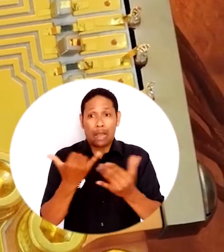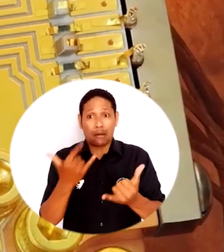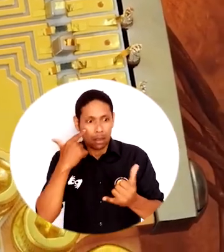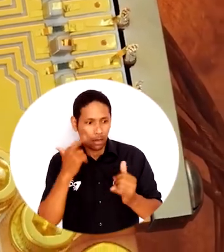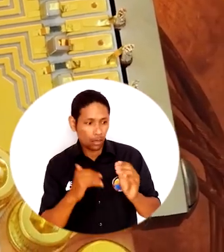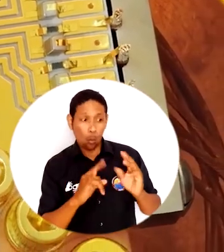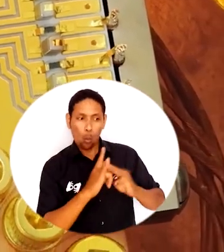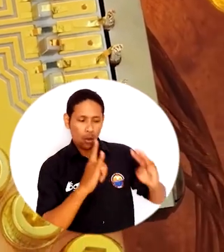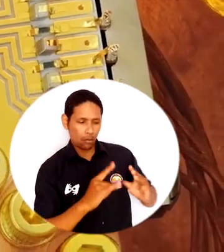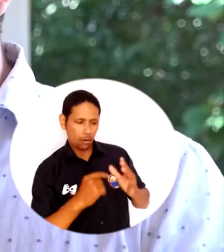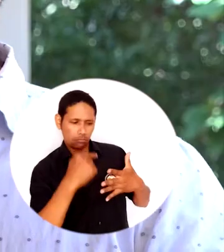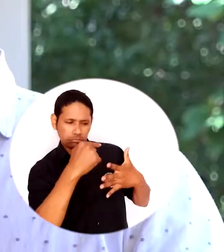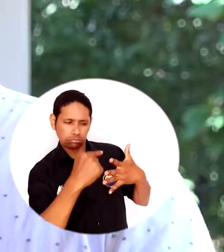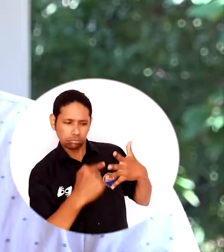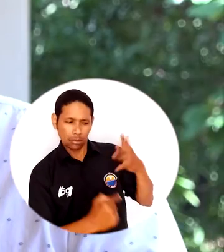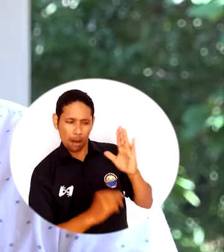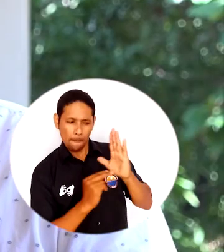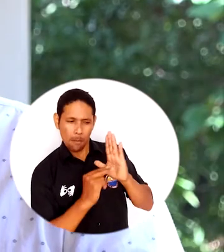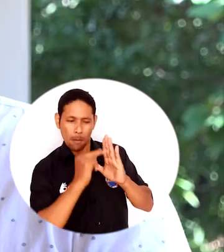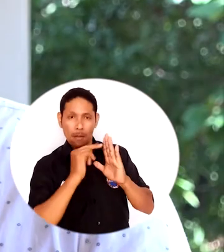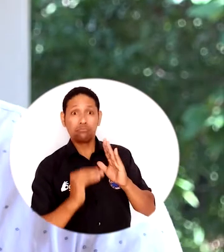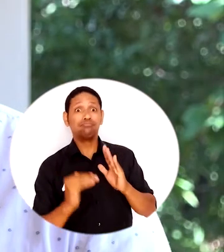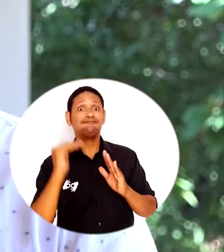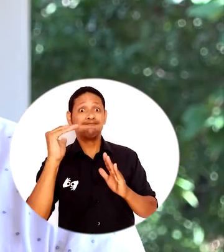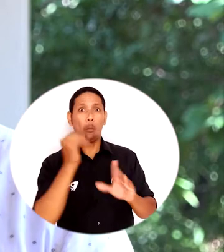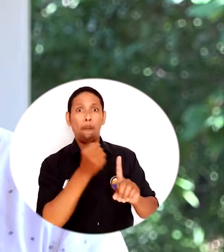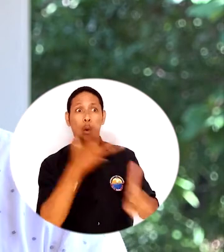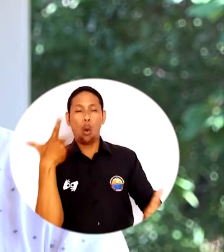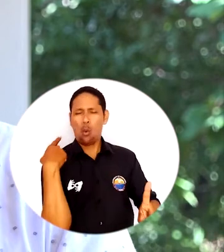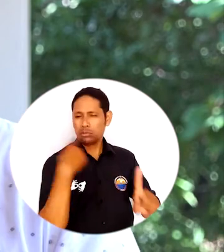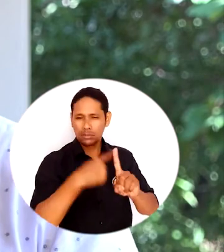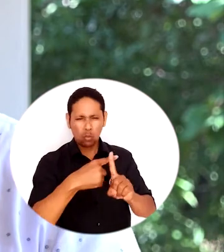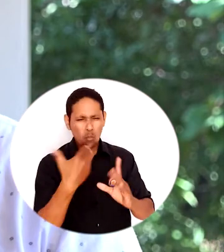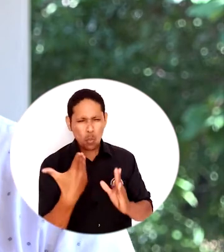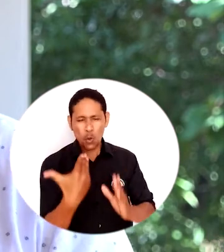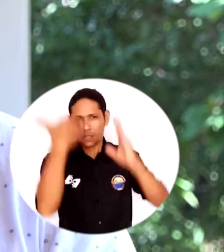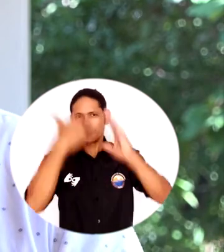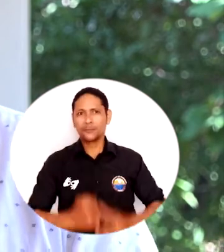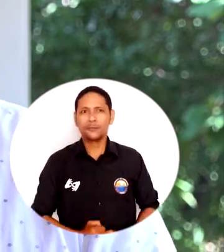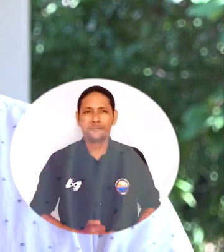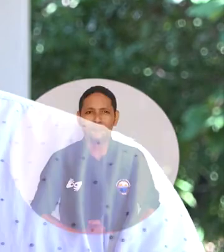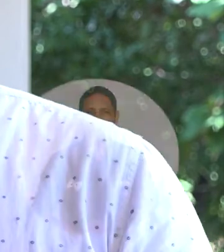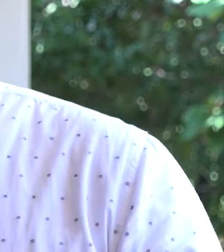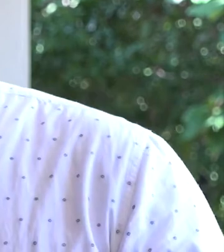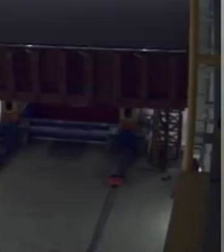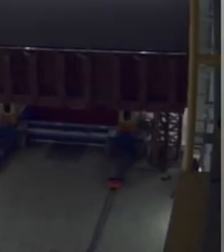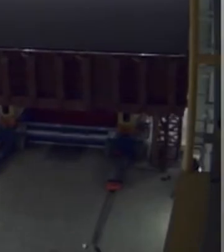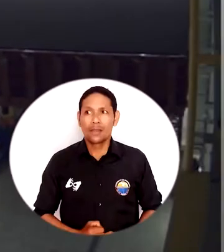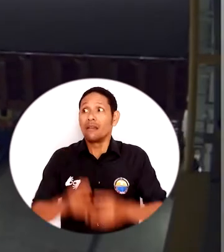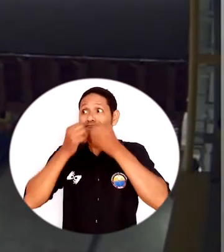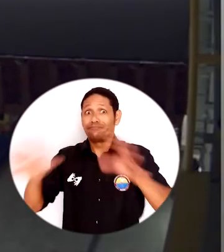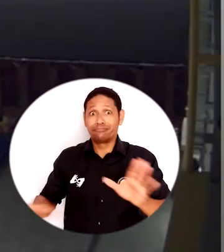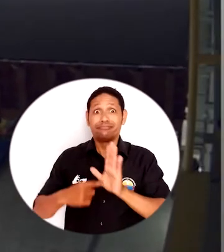bajo los cuales se califica la universidad van a verse muy bien impactados, altamente impactados, por este tipo de artículos.